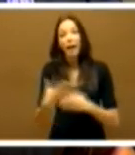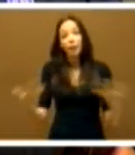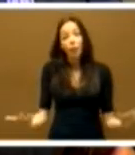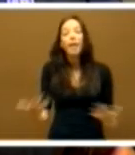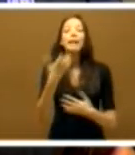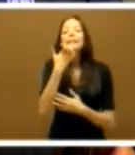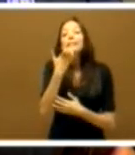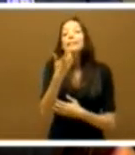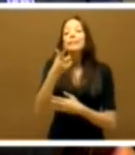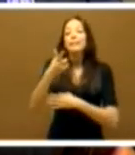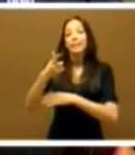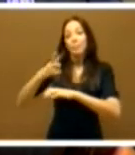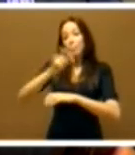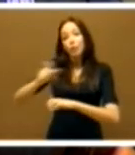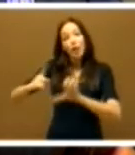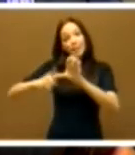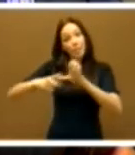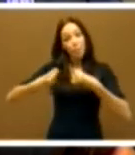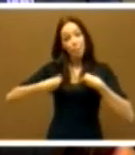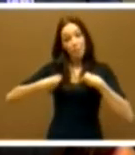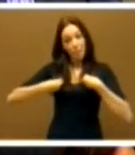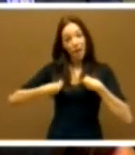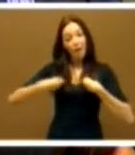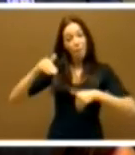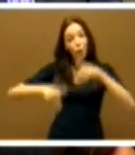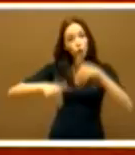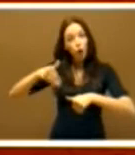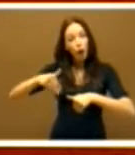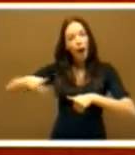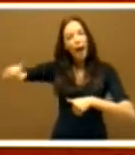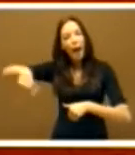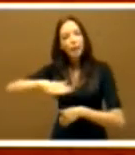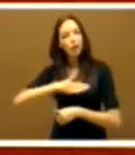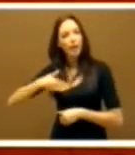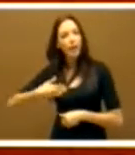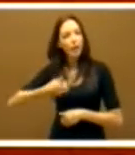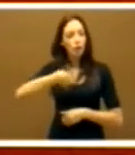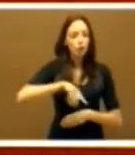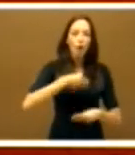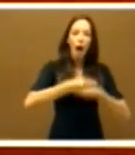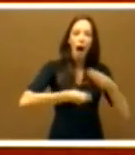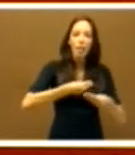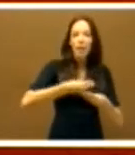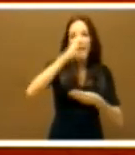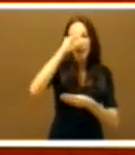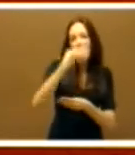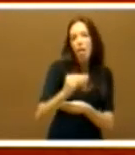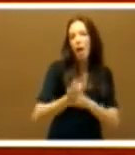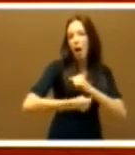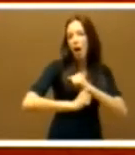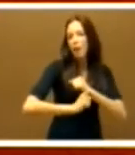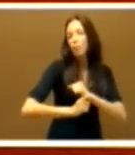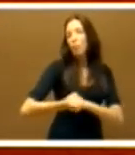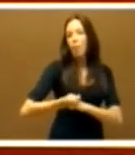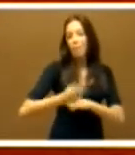es porque los extremeños quieren que afrontemos con inteligencia política los retos que tenemos por delante. Señor